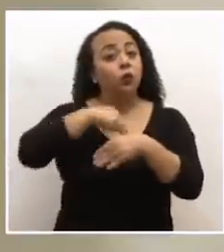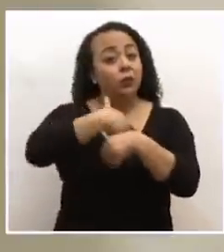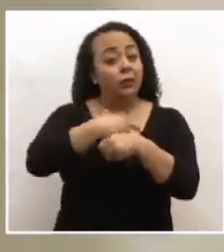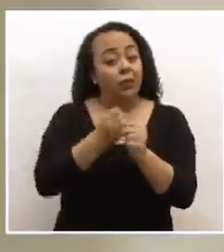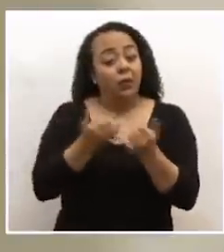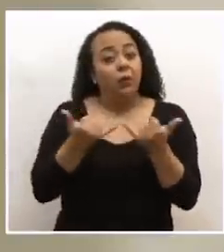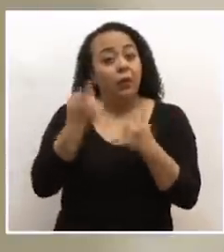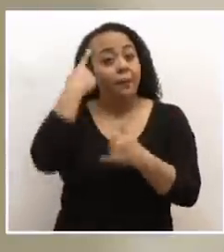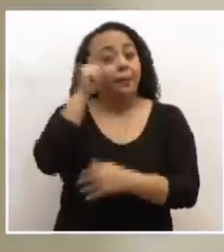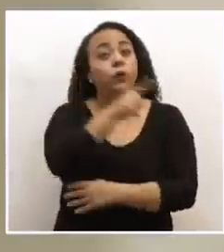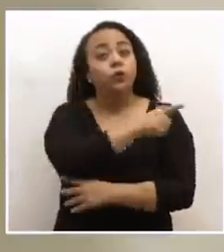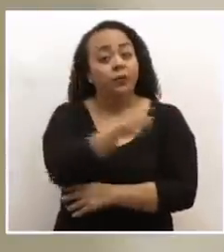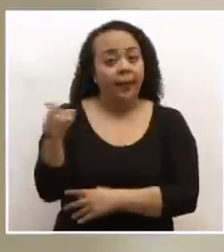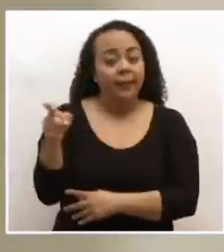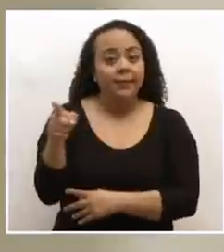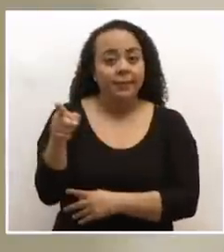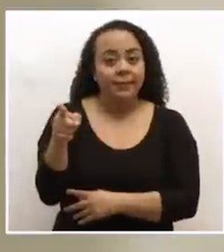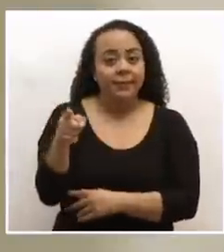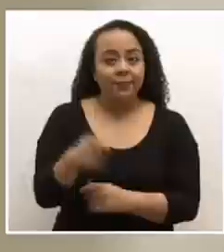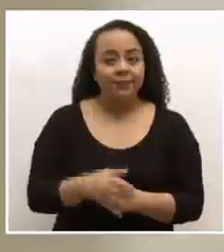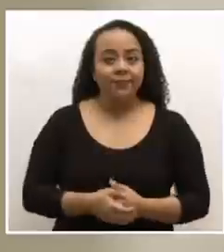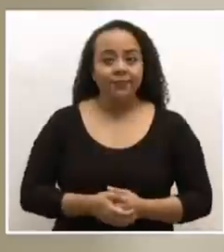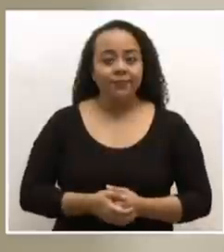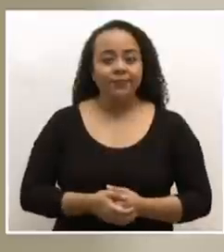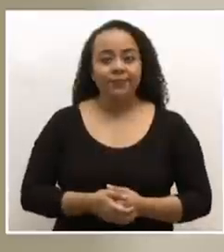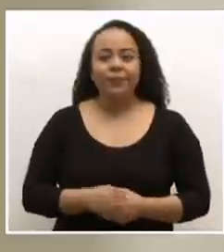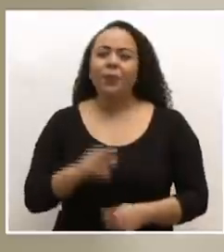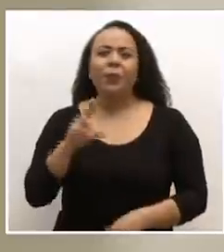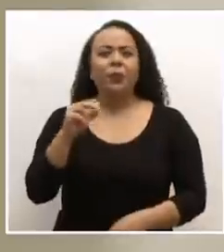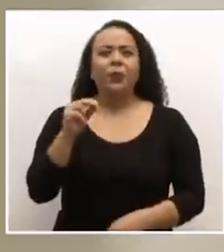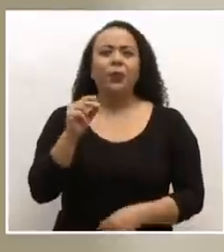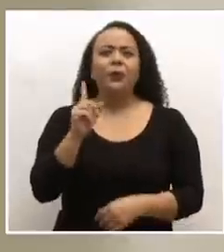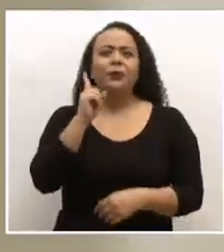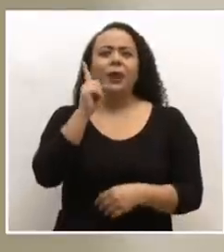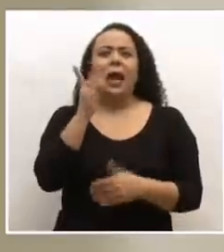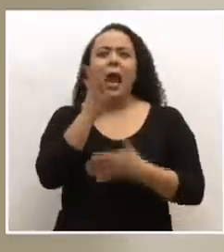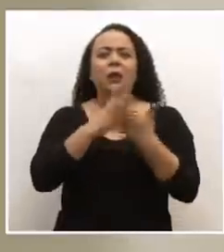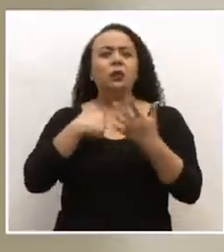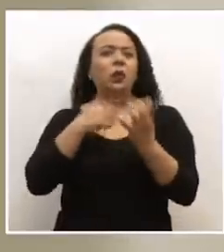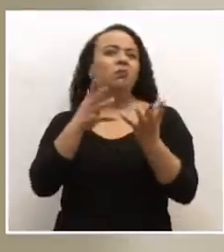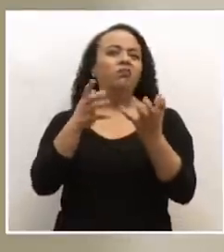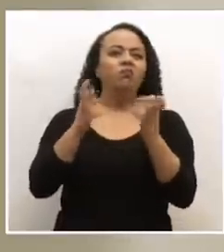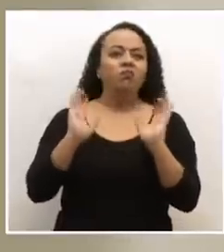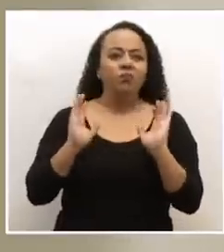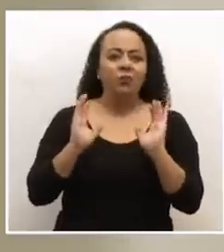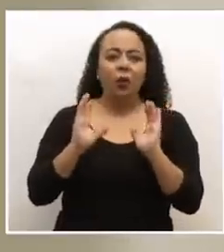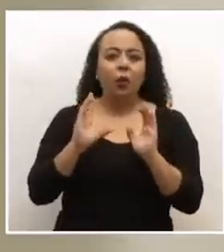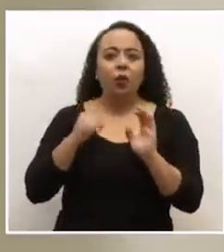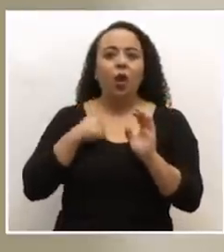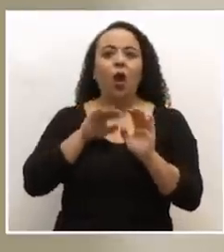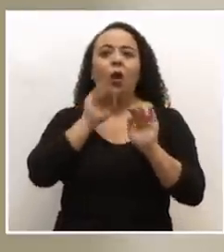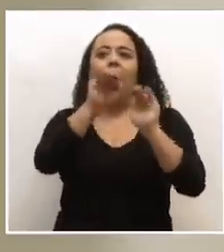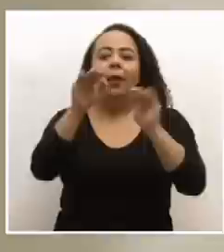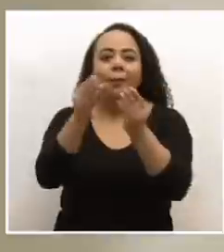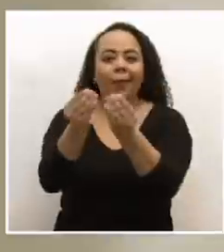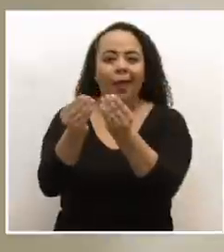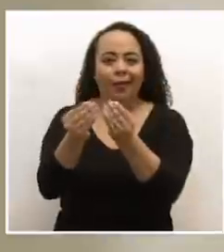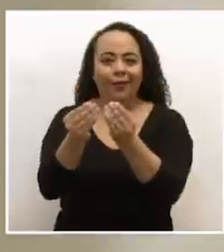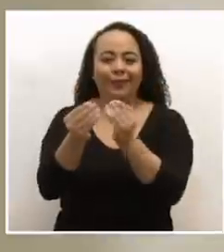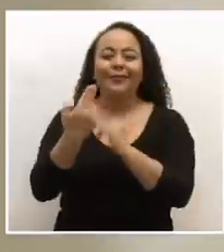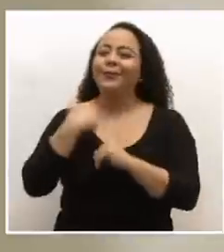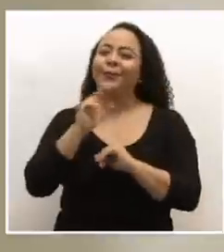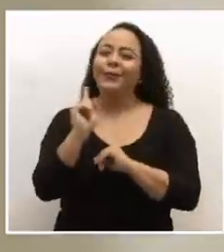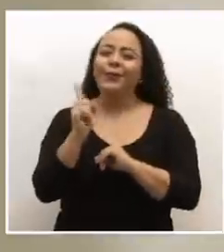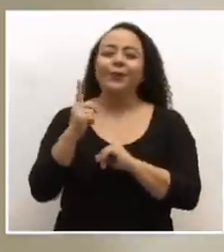momento es por ustedes. No es un capricho, no es meter miedo, es que queremos,